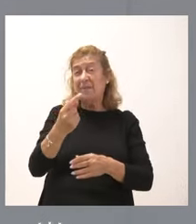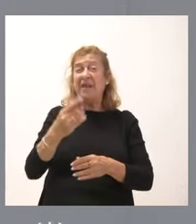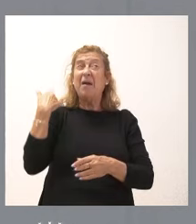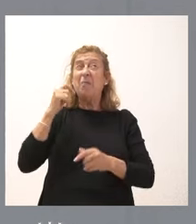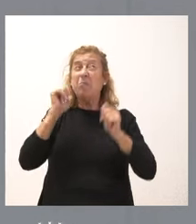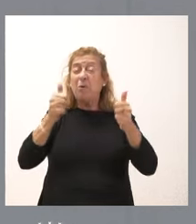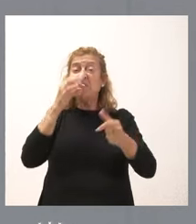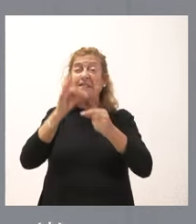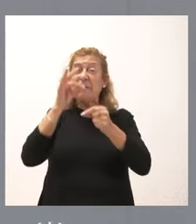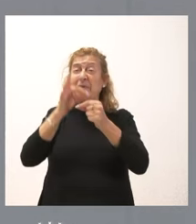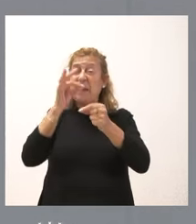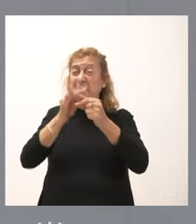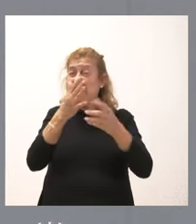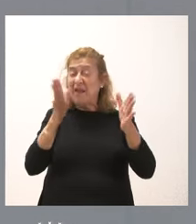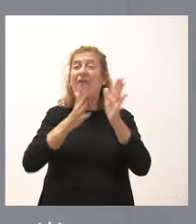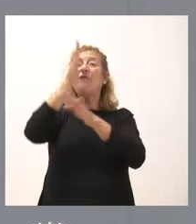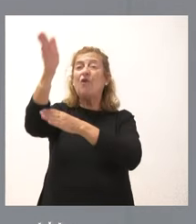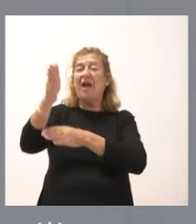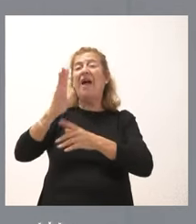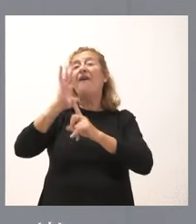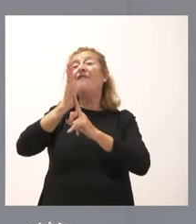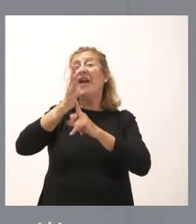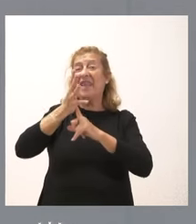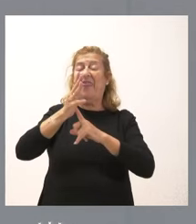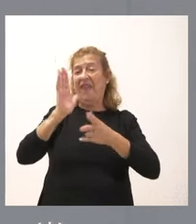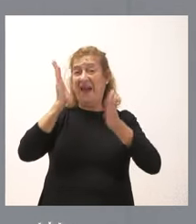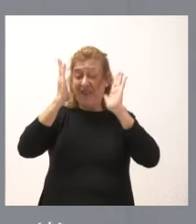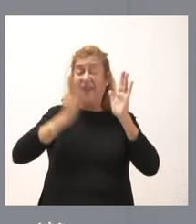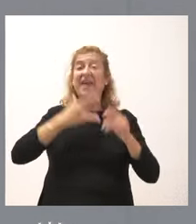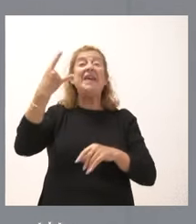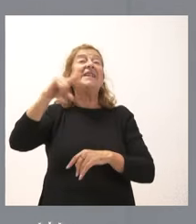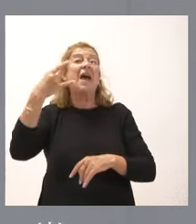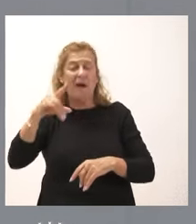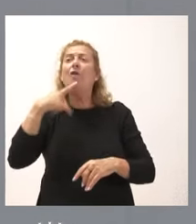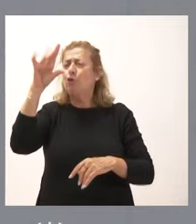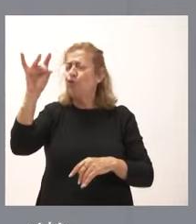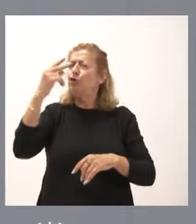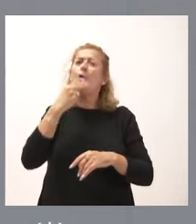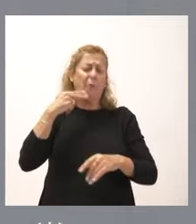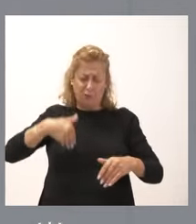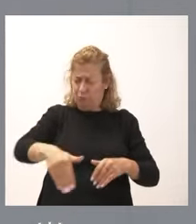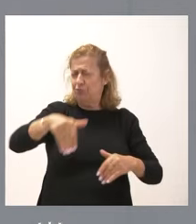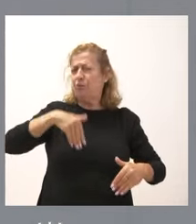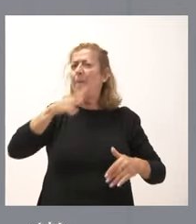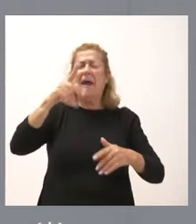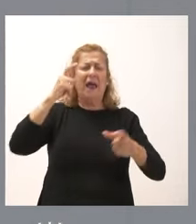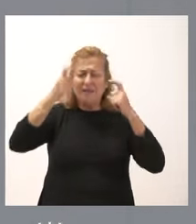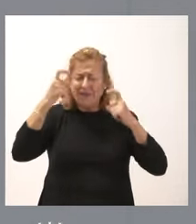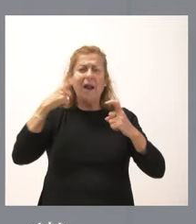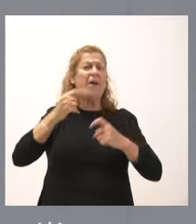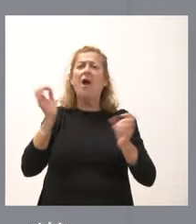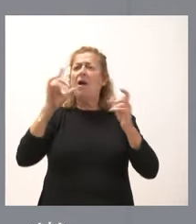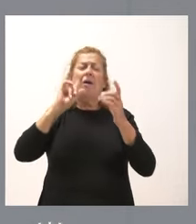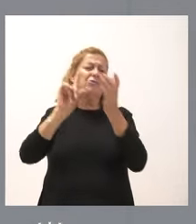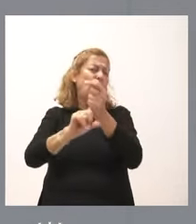de septiembre acudió a la Feria Ganadera de Salamanca, y ahí se comprometió una reunión inmediata para intentar resolver este problema. Hemos